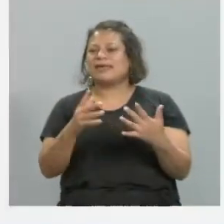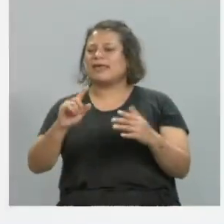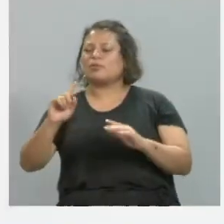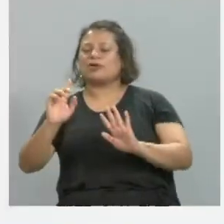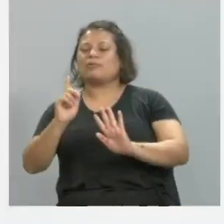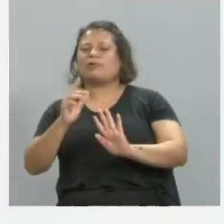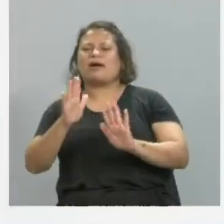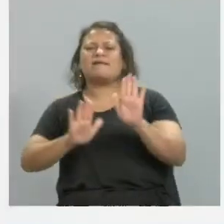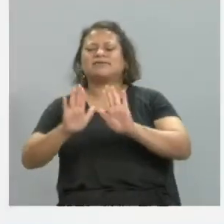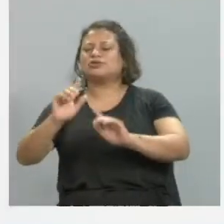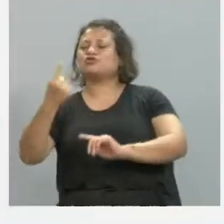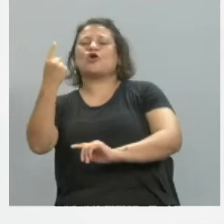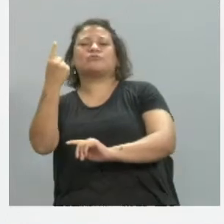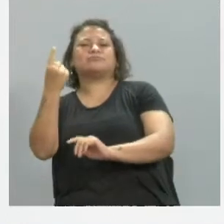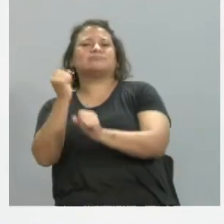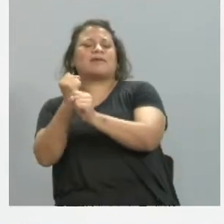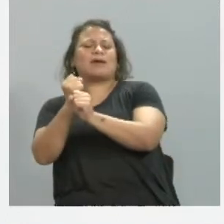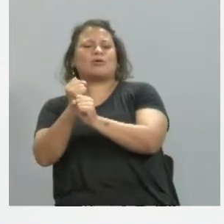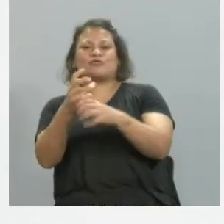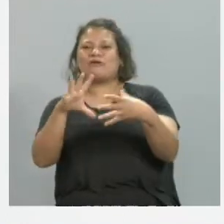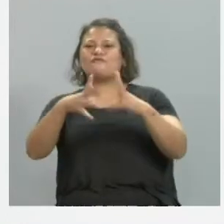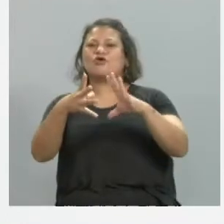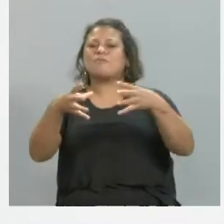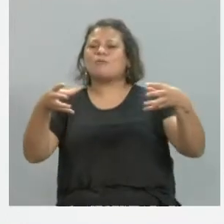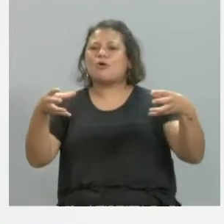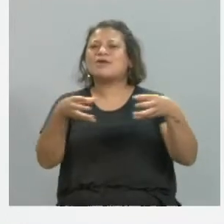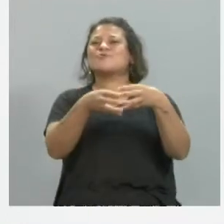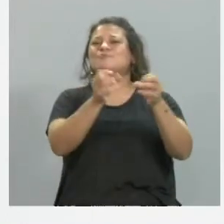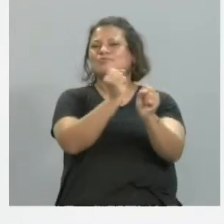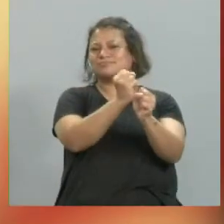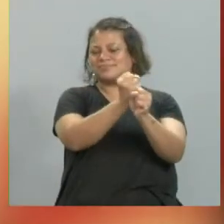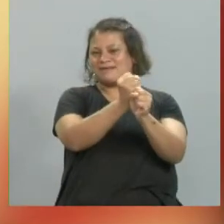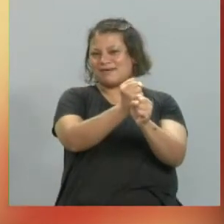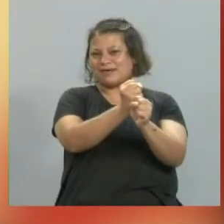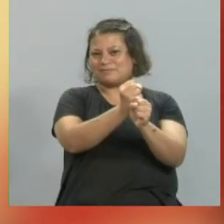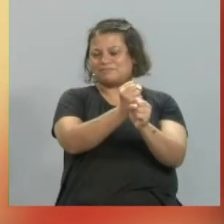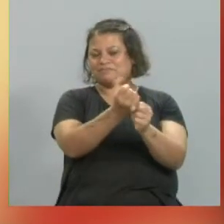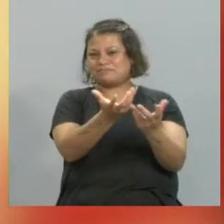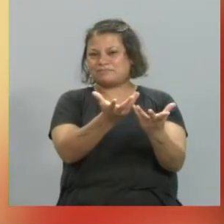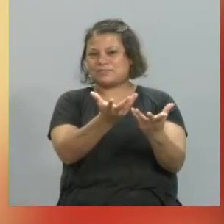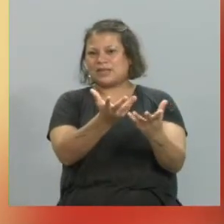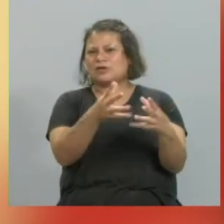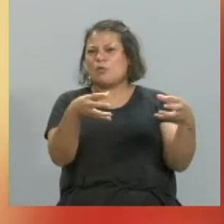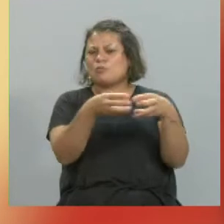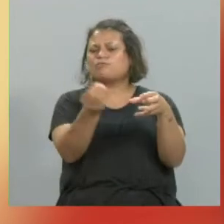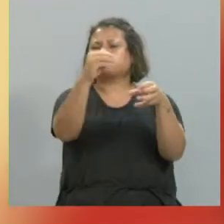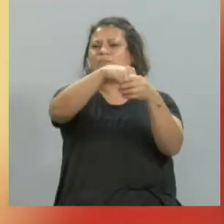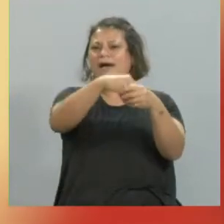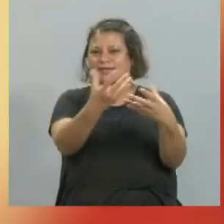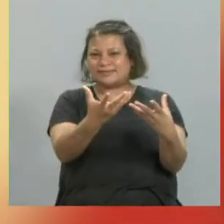del artista, ¿no? Claro, claro. y ser adarosa, ser como parte de un grupo y